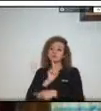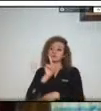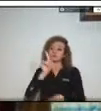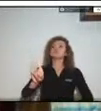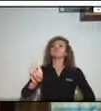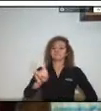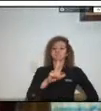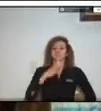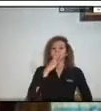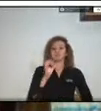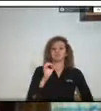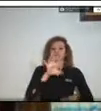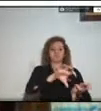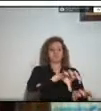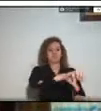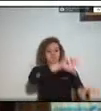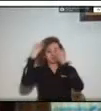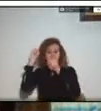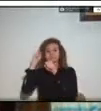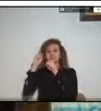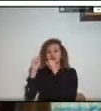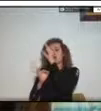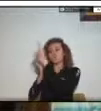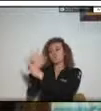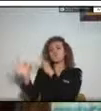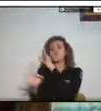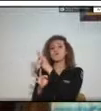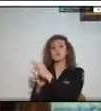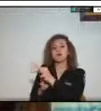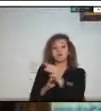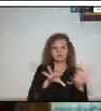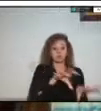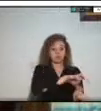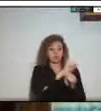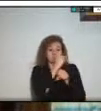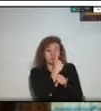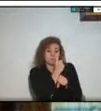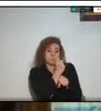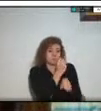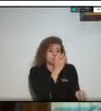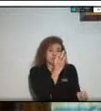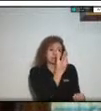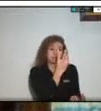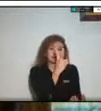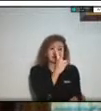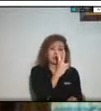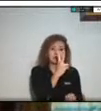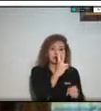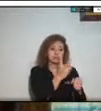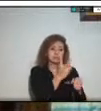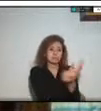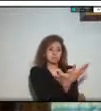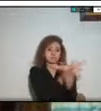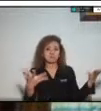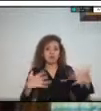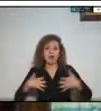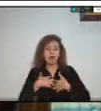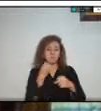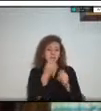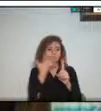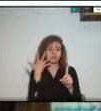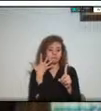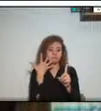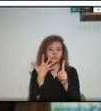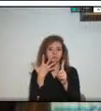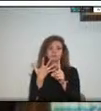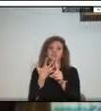y decomisamos este animal junto a otros 32 animales entonces esa es la idea entre todos conjuntamente trabajar en